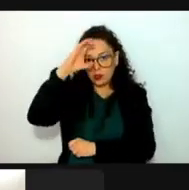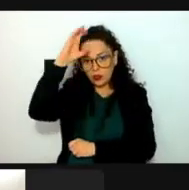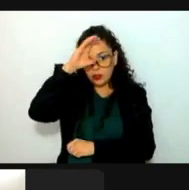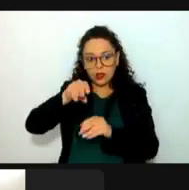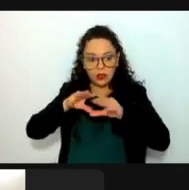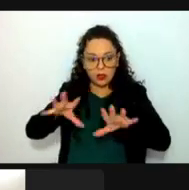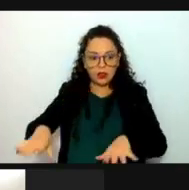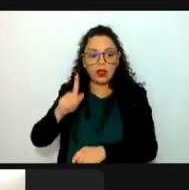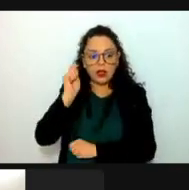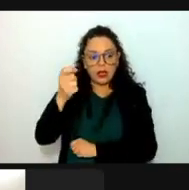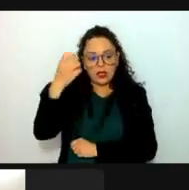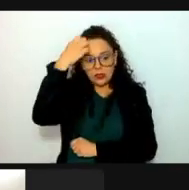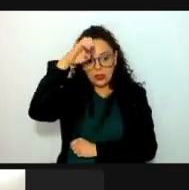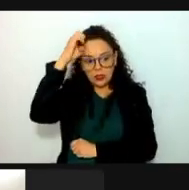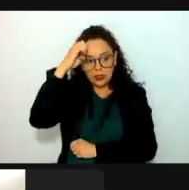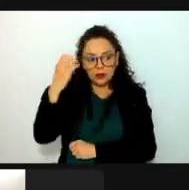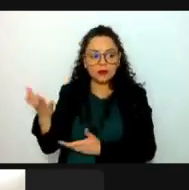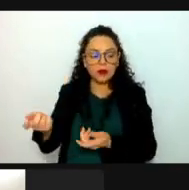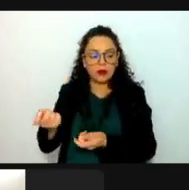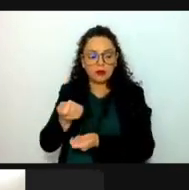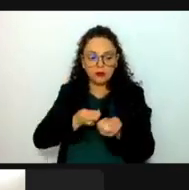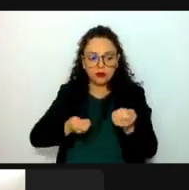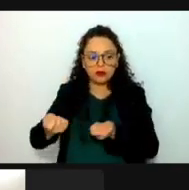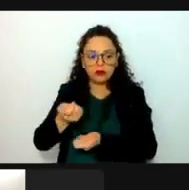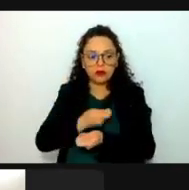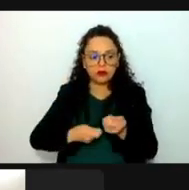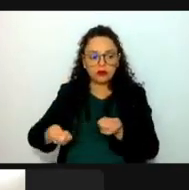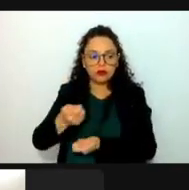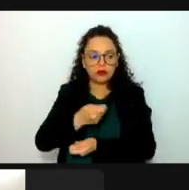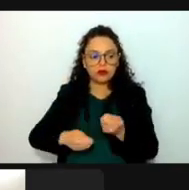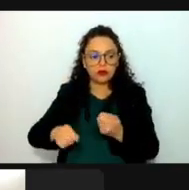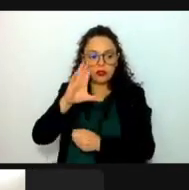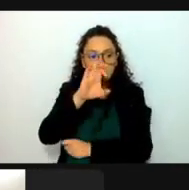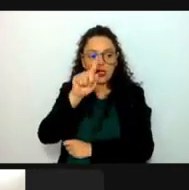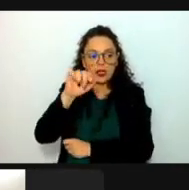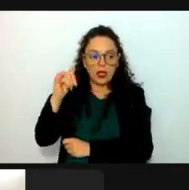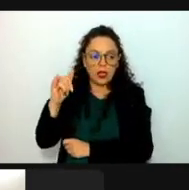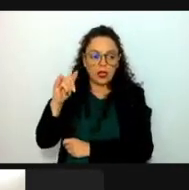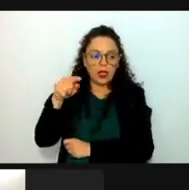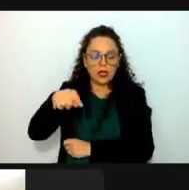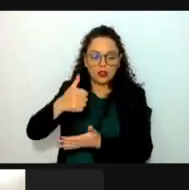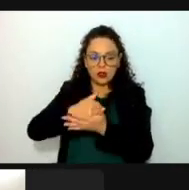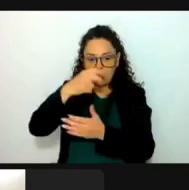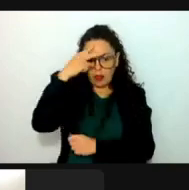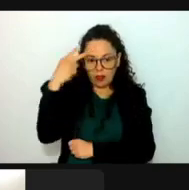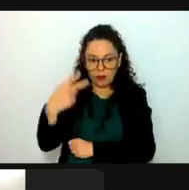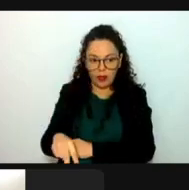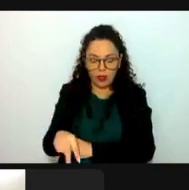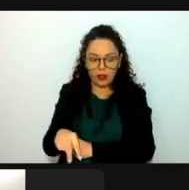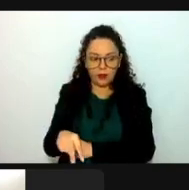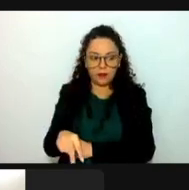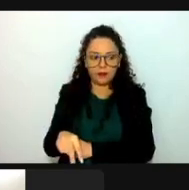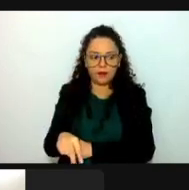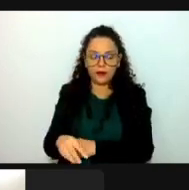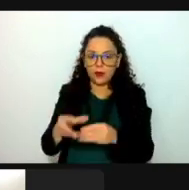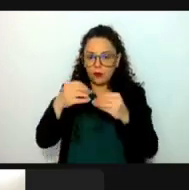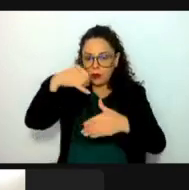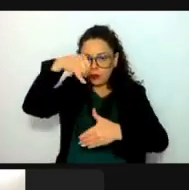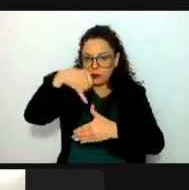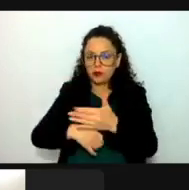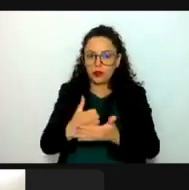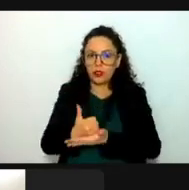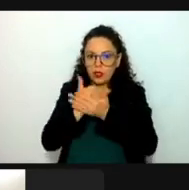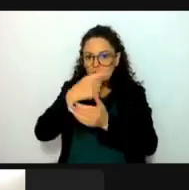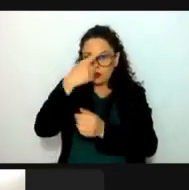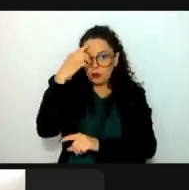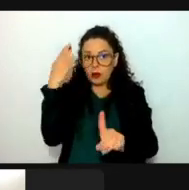Conocimiento de la Secretaría de Educación, Ciencia, Tecnología e Innovación de la Ciudad de México, quien ha contribuido de ampliamente en la solución de retos y